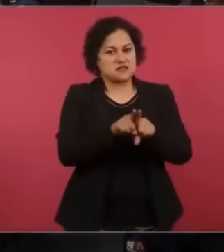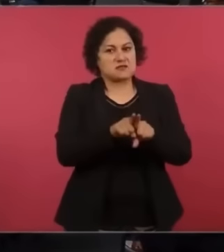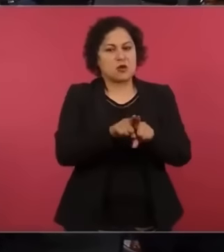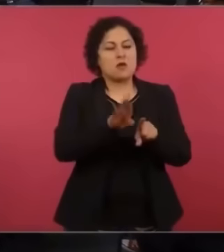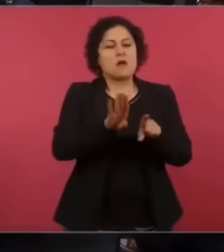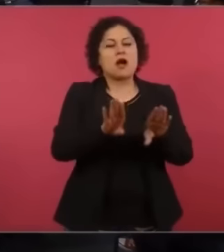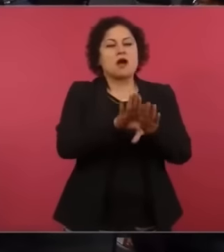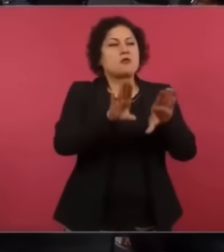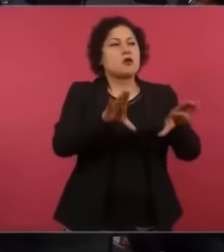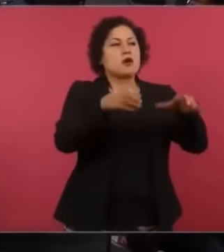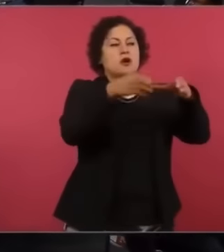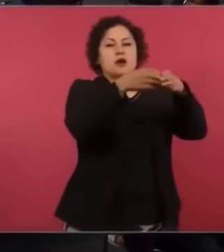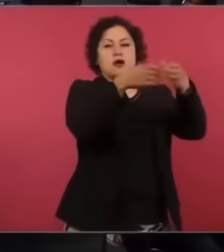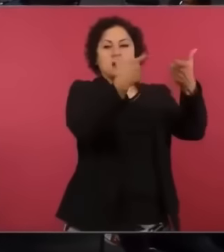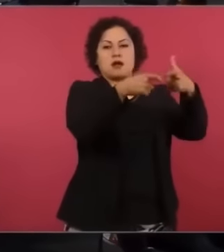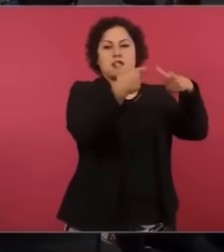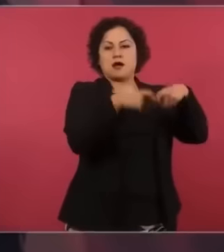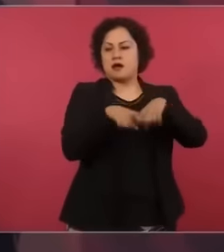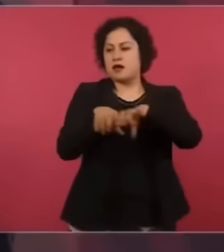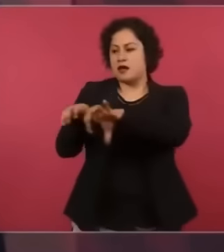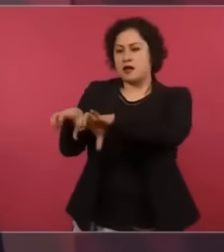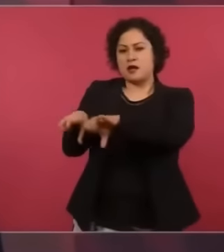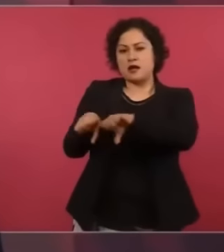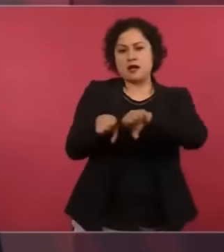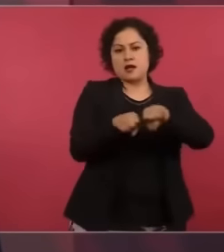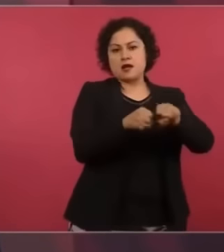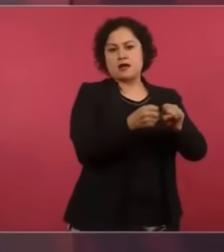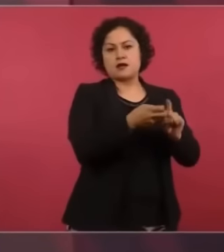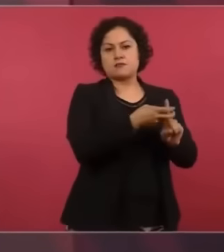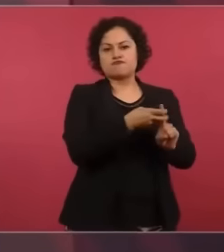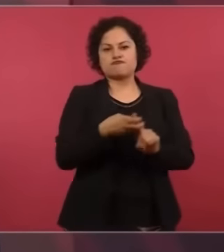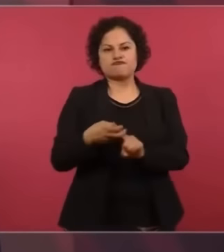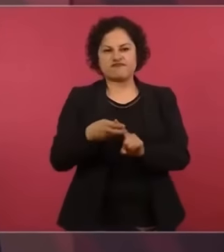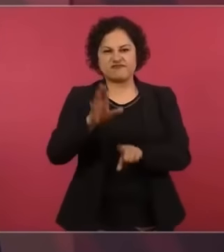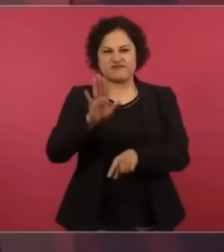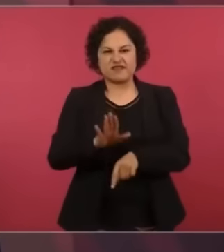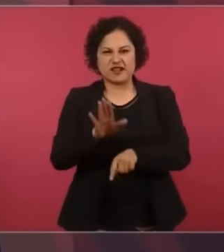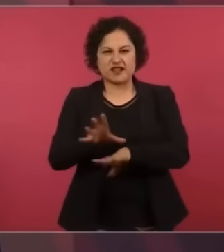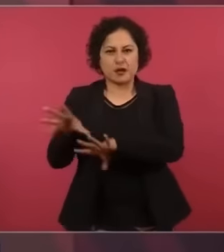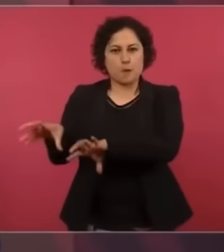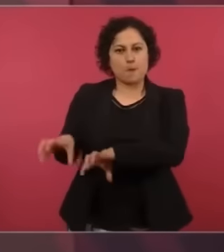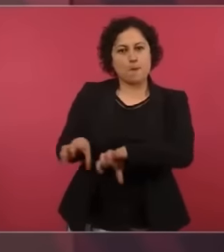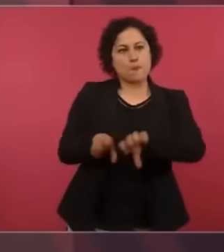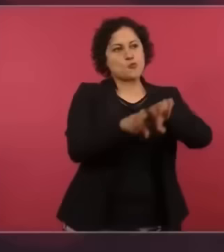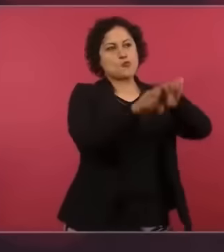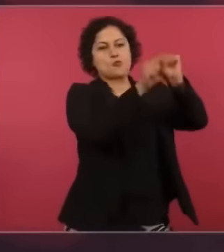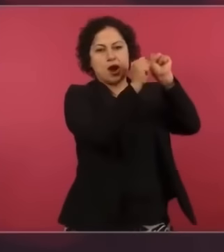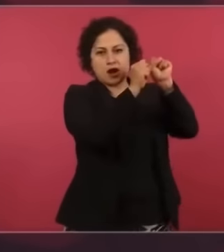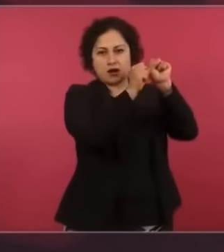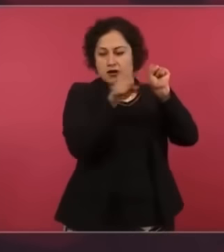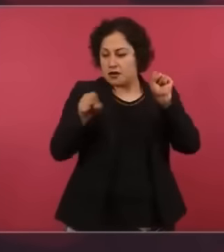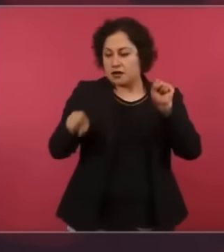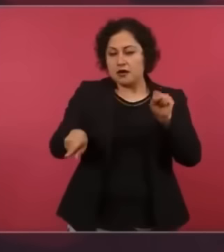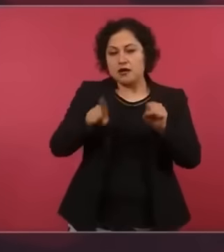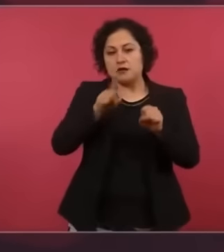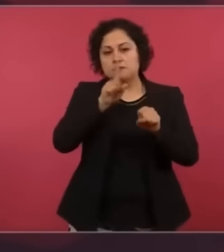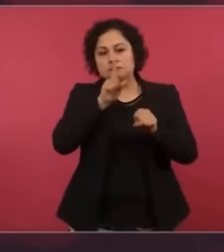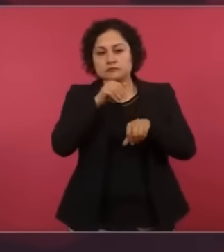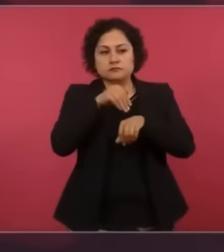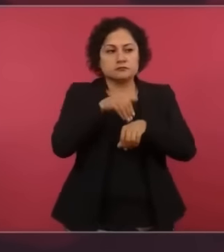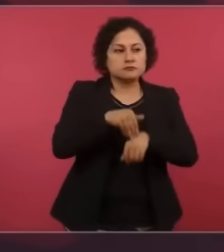secuestrado por una banda de malhechores para cometer ese atraco.